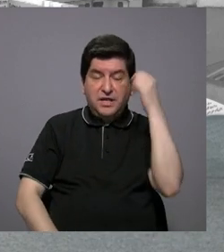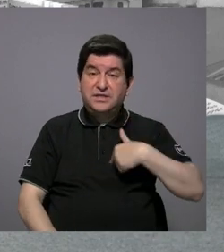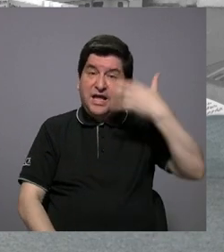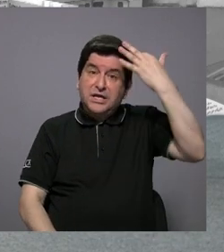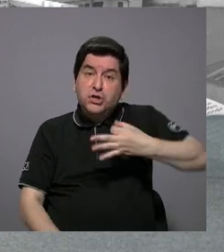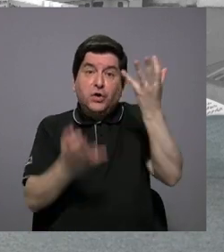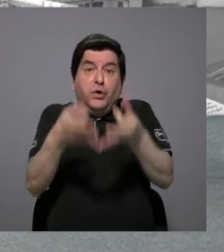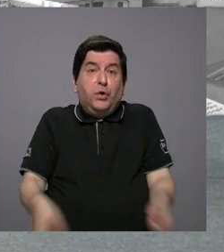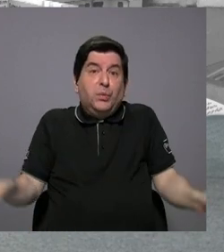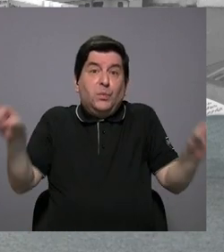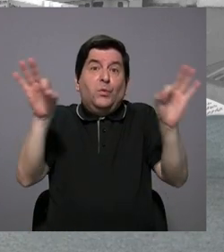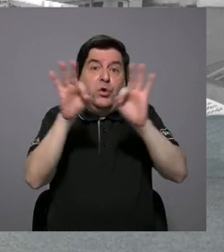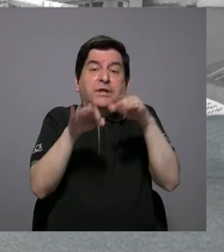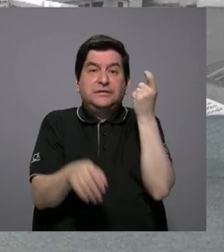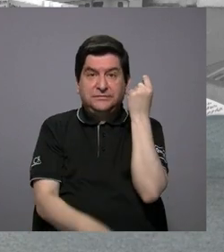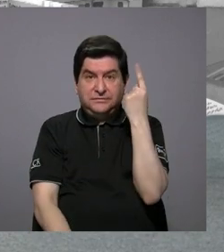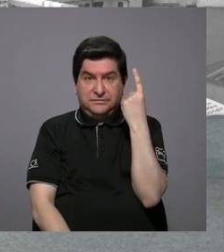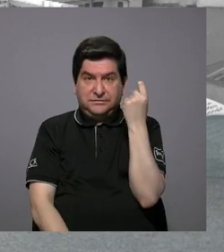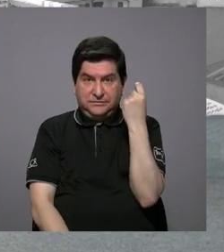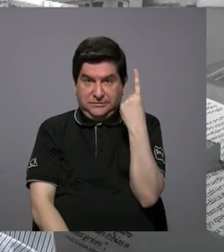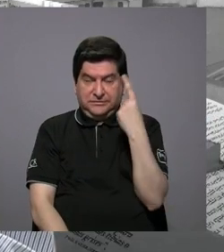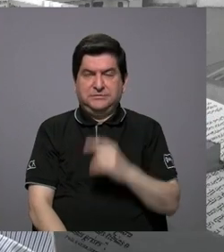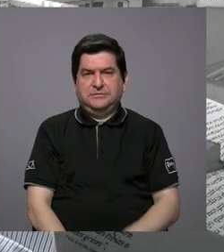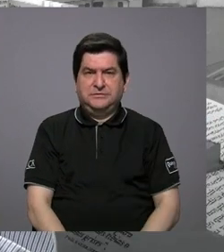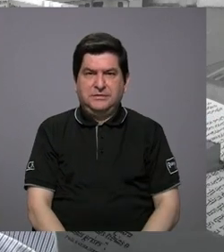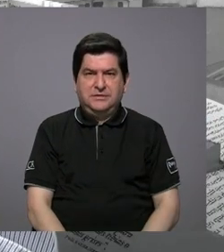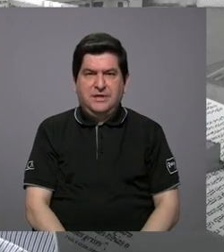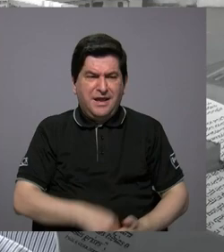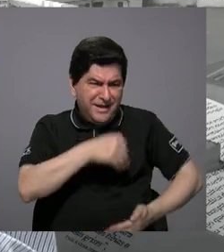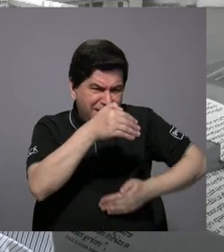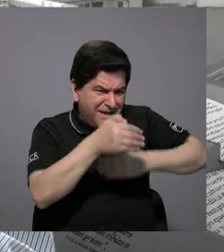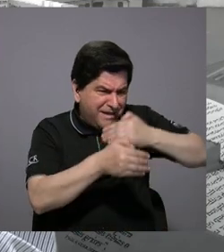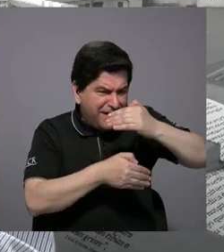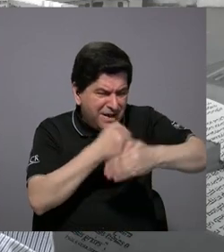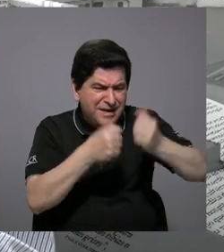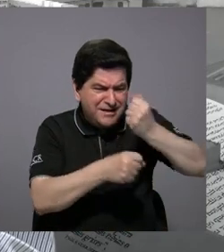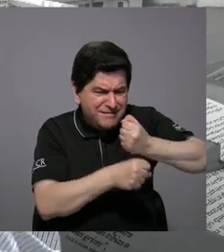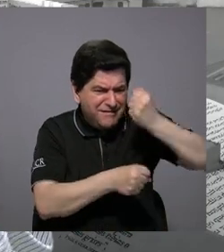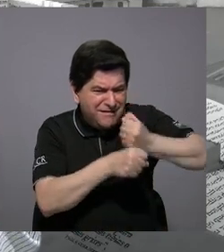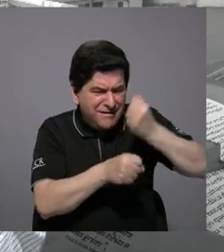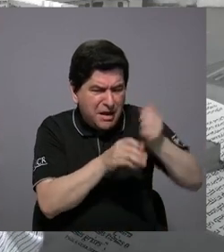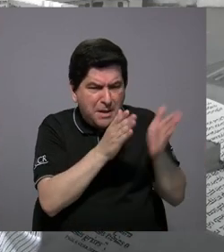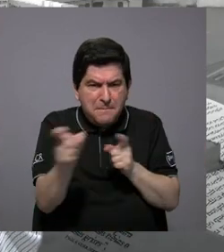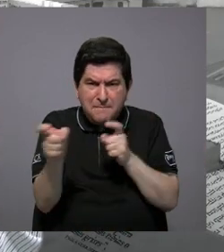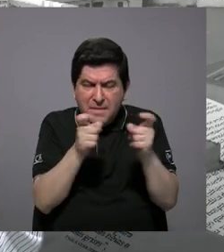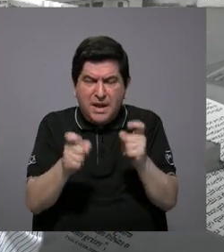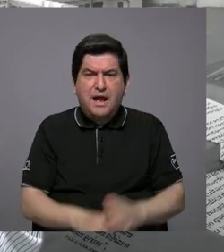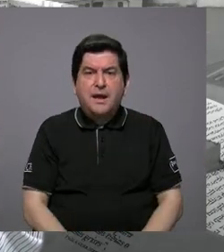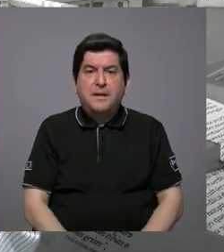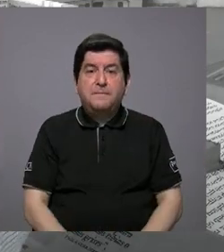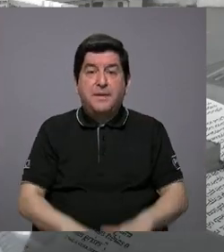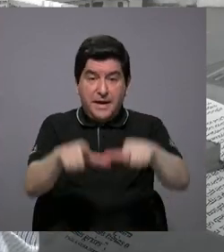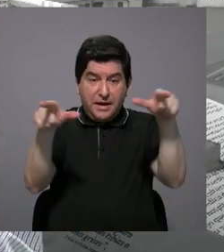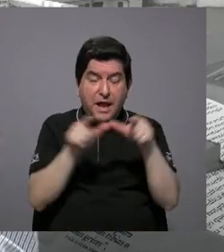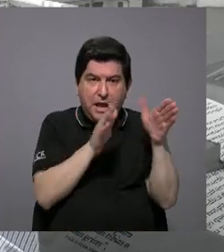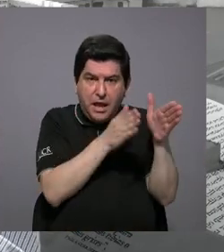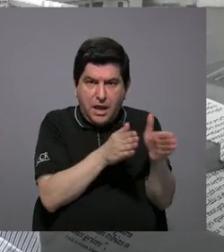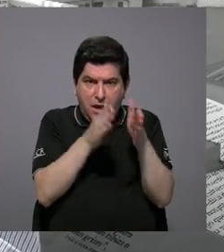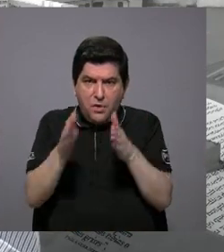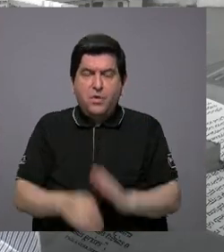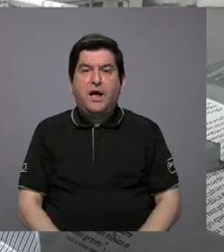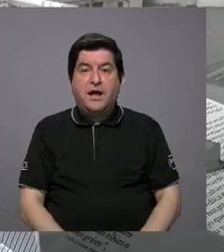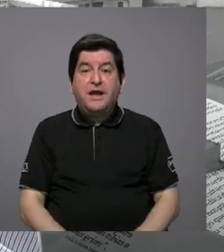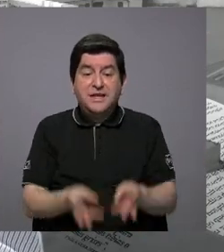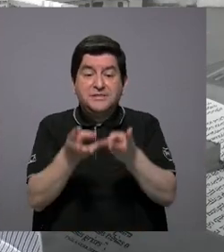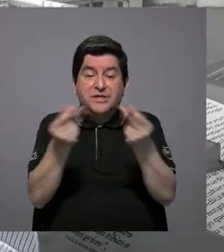yo creo que es muy importante entender que el proceso de elaborar planes reguladores y hacer ordenamiento territorial es un proceso de